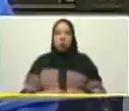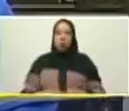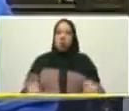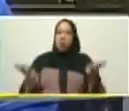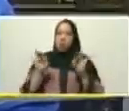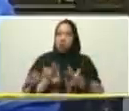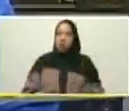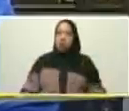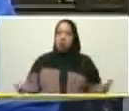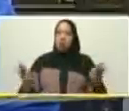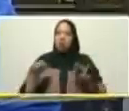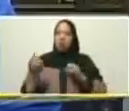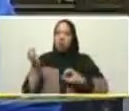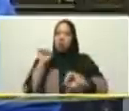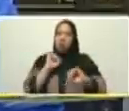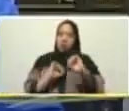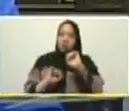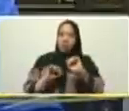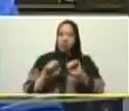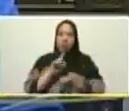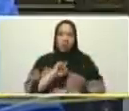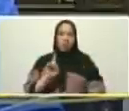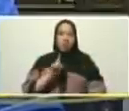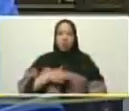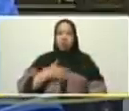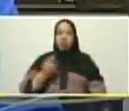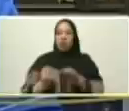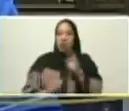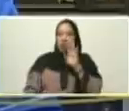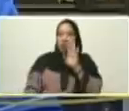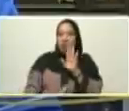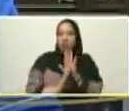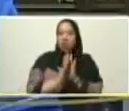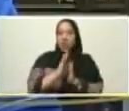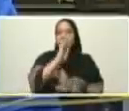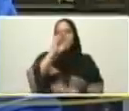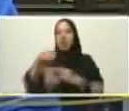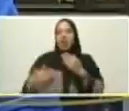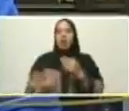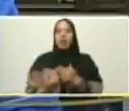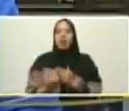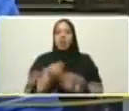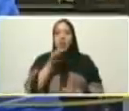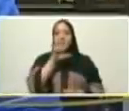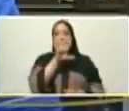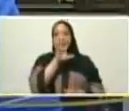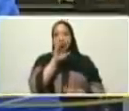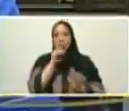nadie nos ha detenido y vamos rumbo a los cinco millones o más